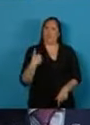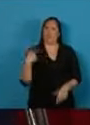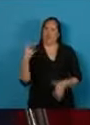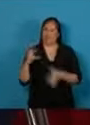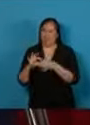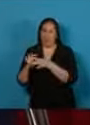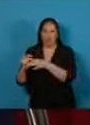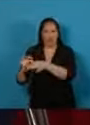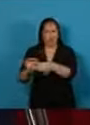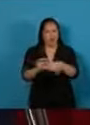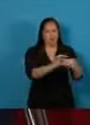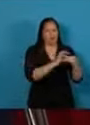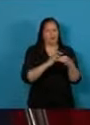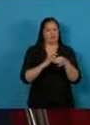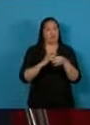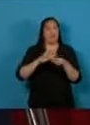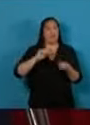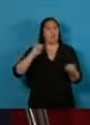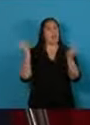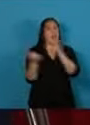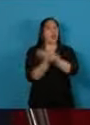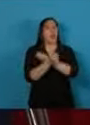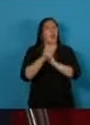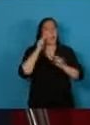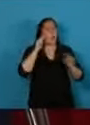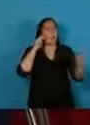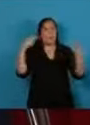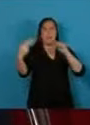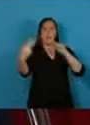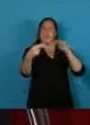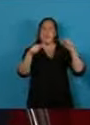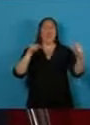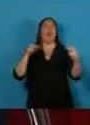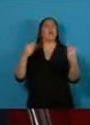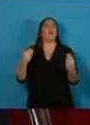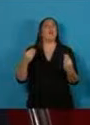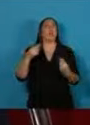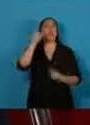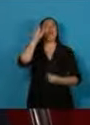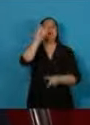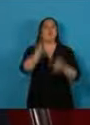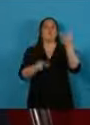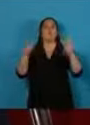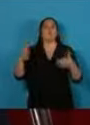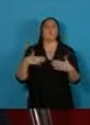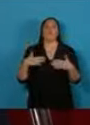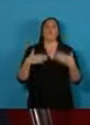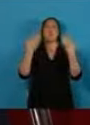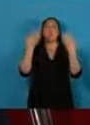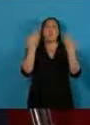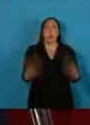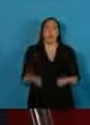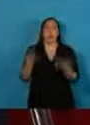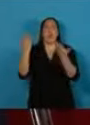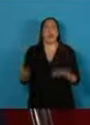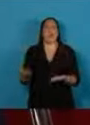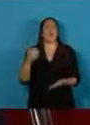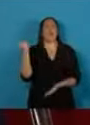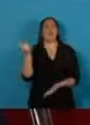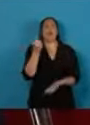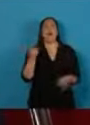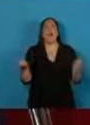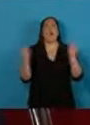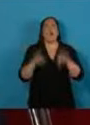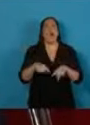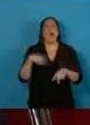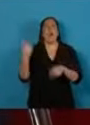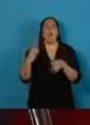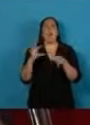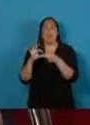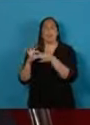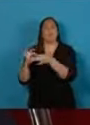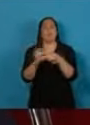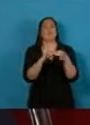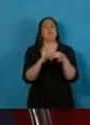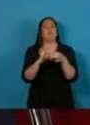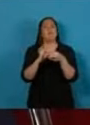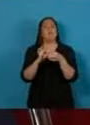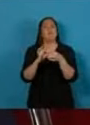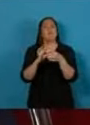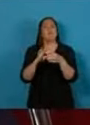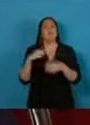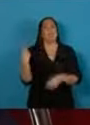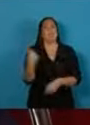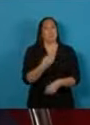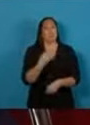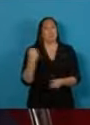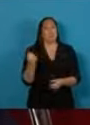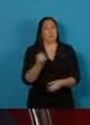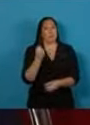desplegar una nueva mirada de humanidad, que reconstruya los vínculos esenciales entre cada uno de nosotros. Por